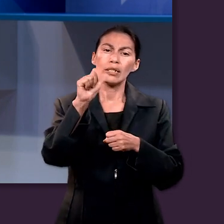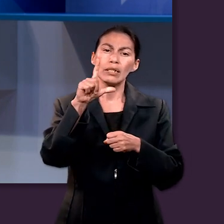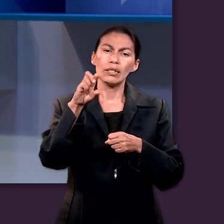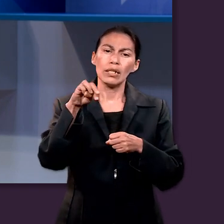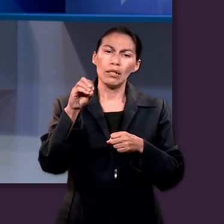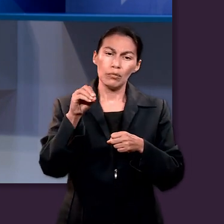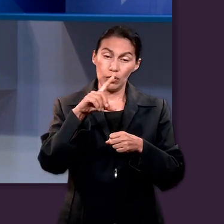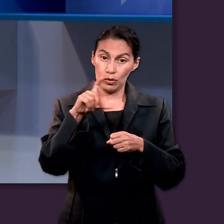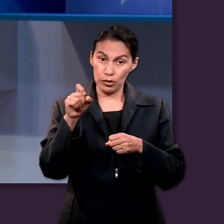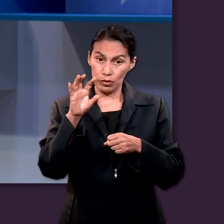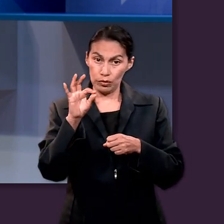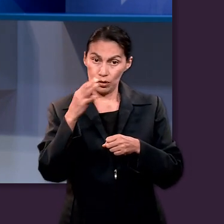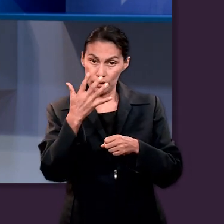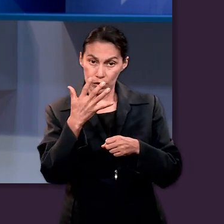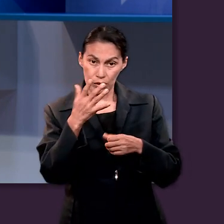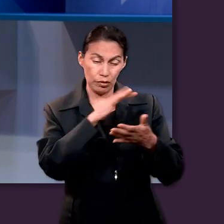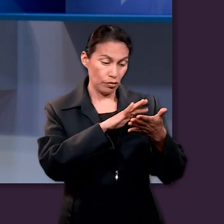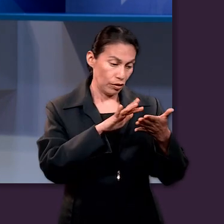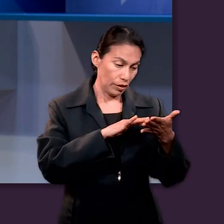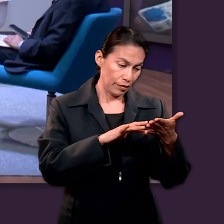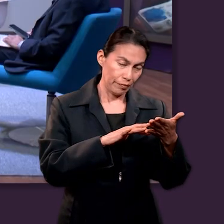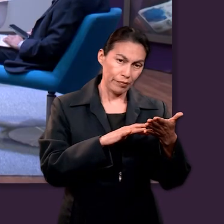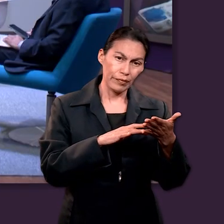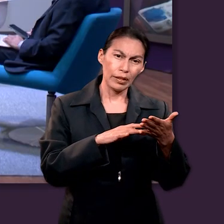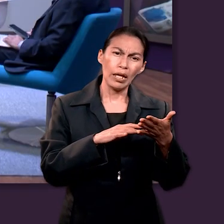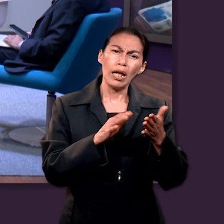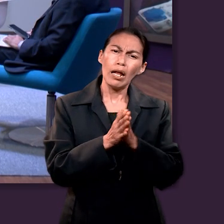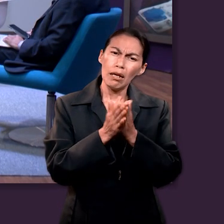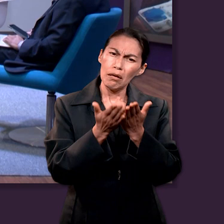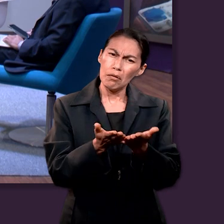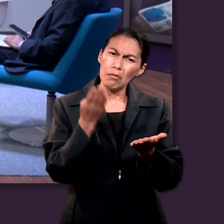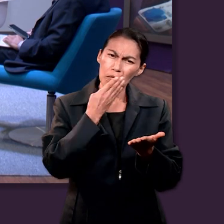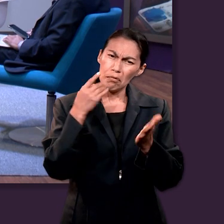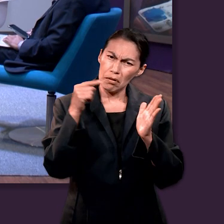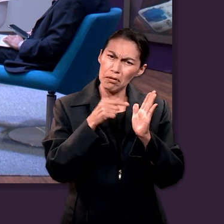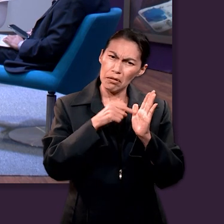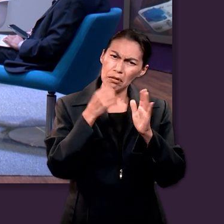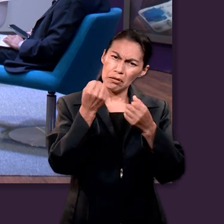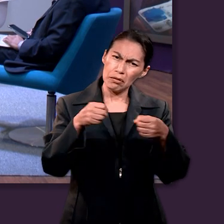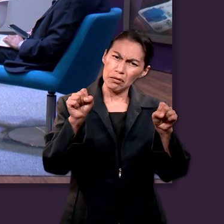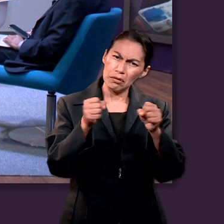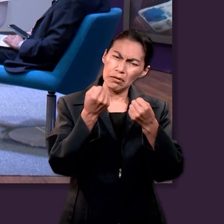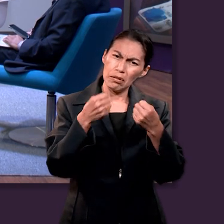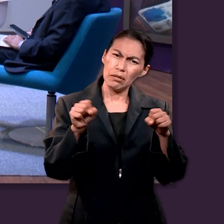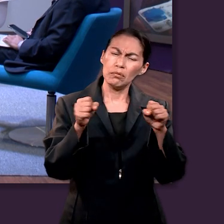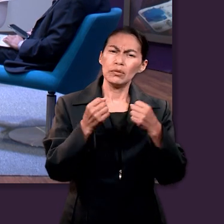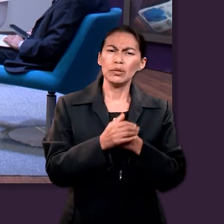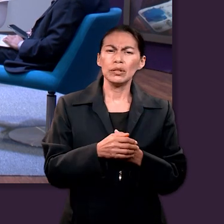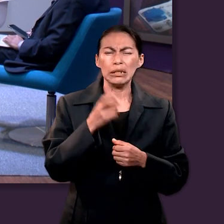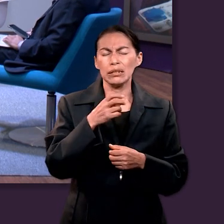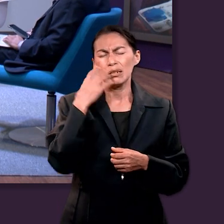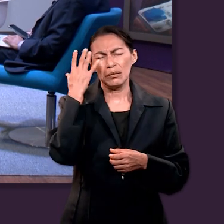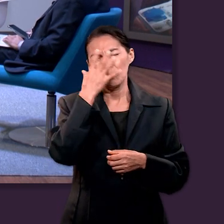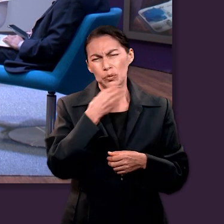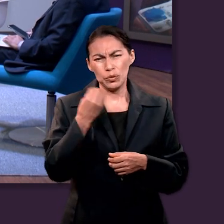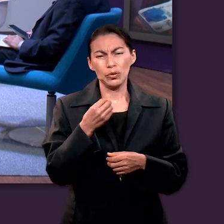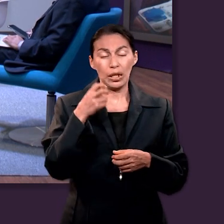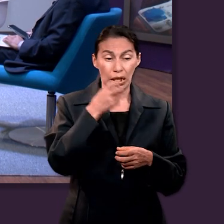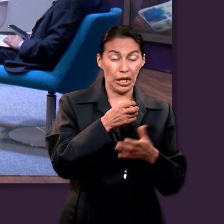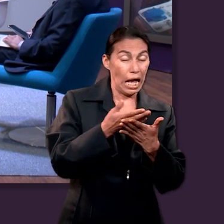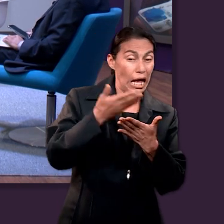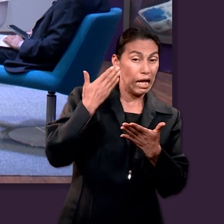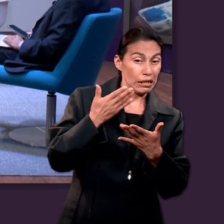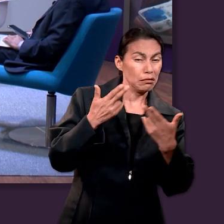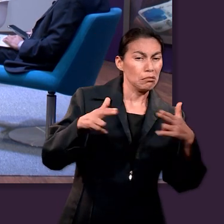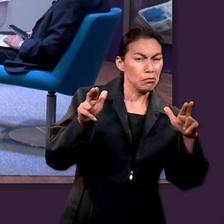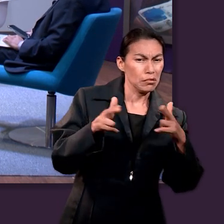Salmo 145. Y fíjense que si algo tiene que ver en la Biblia sobre alabanza es Salmos, el libro de los Salmos, ¿no? Que de hecho